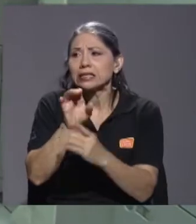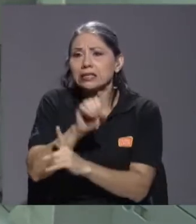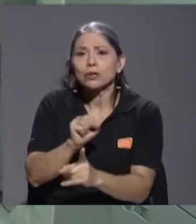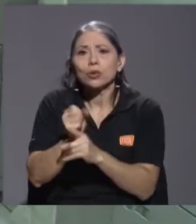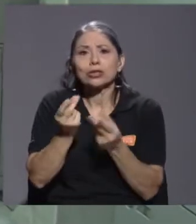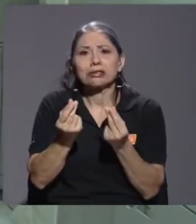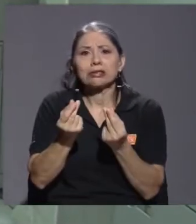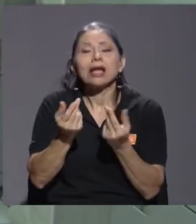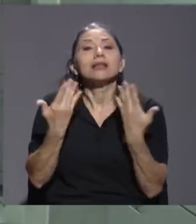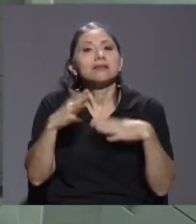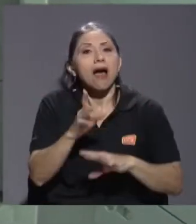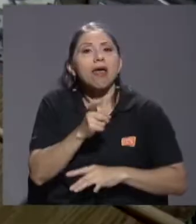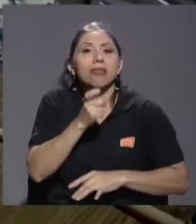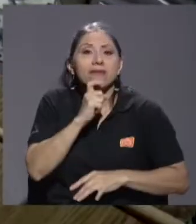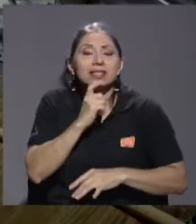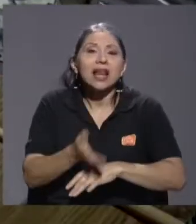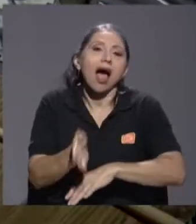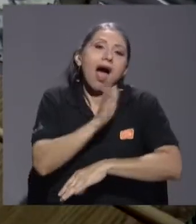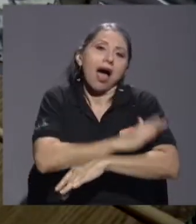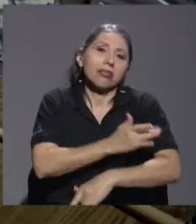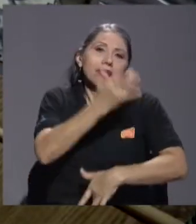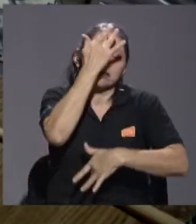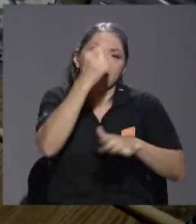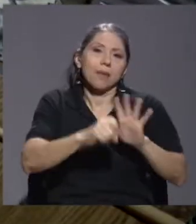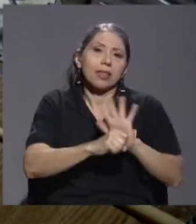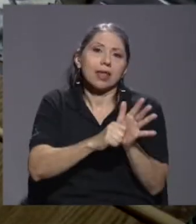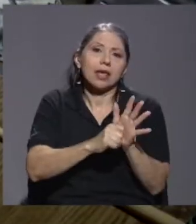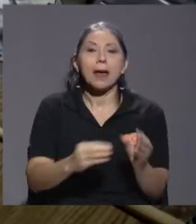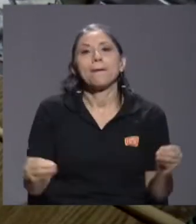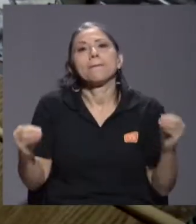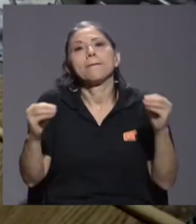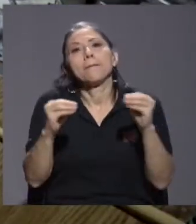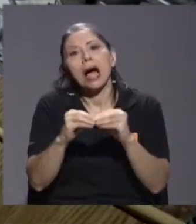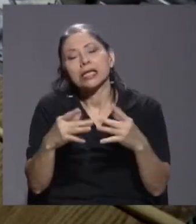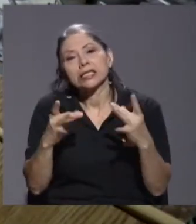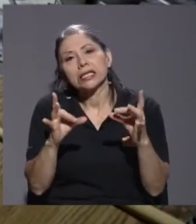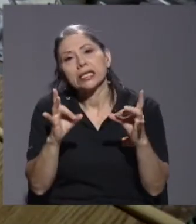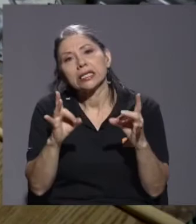antes de la pandemia y es más difícil ahora con pandemia,